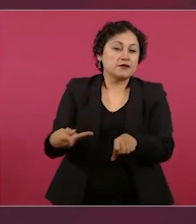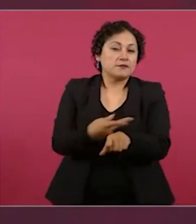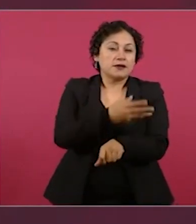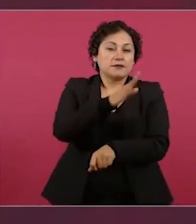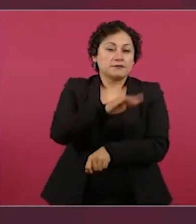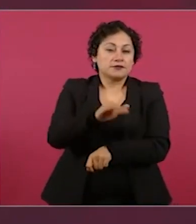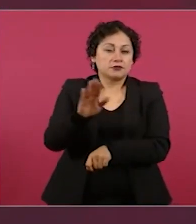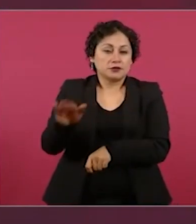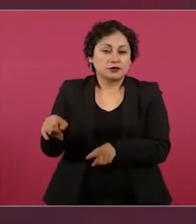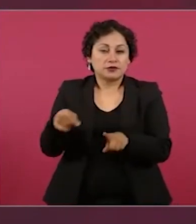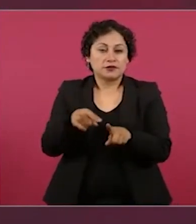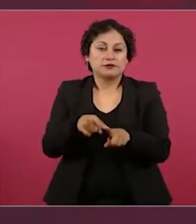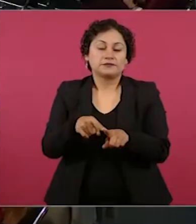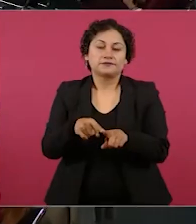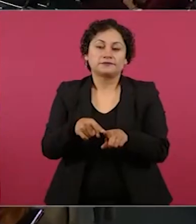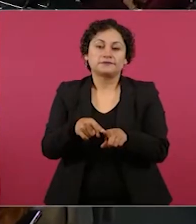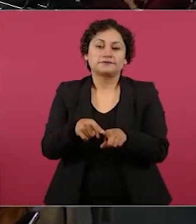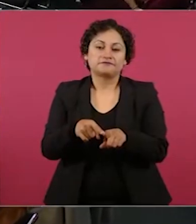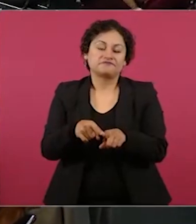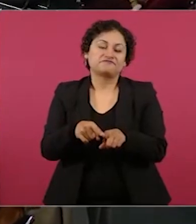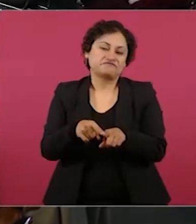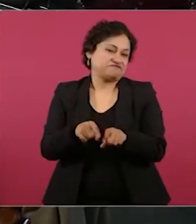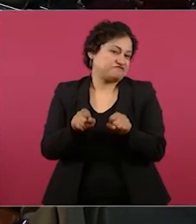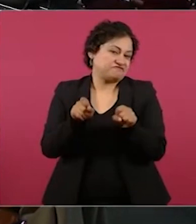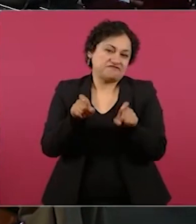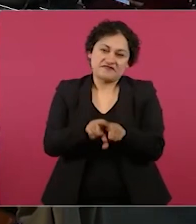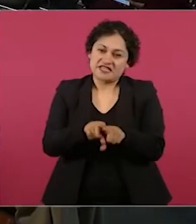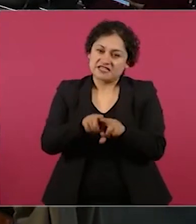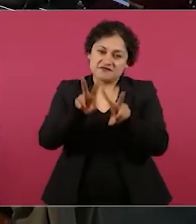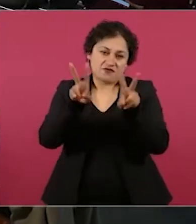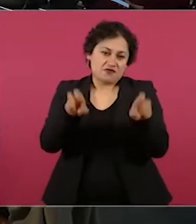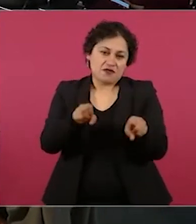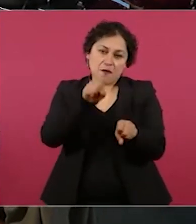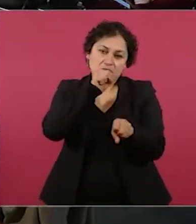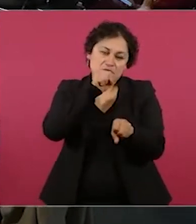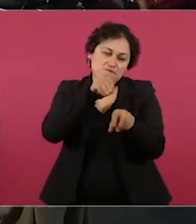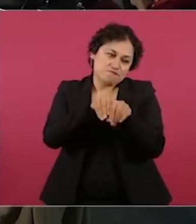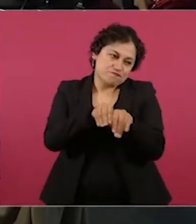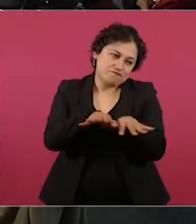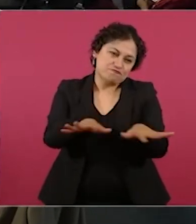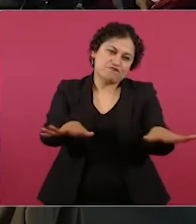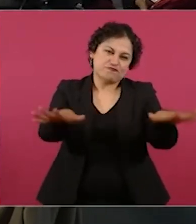más que nada publicitario, propagandístico,